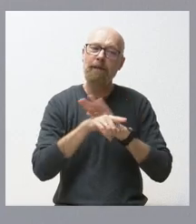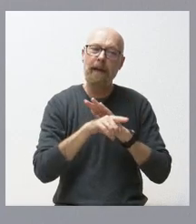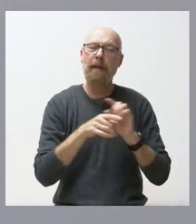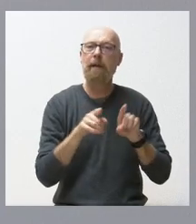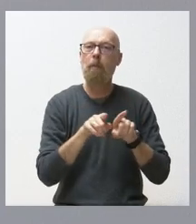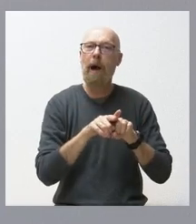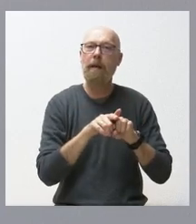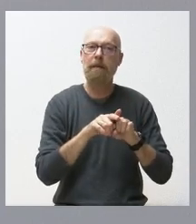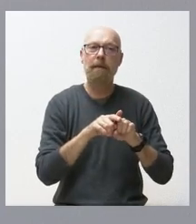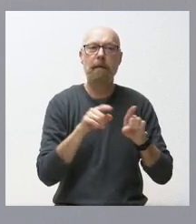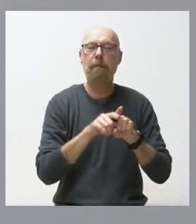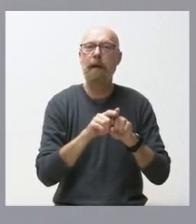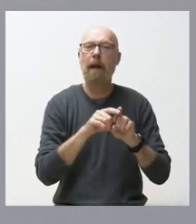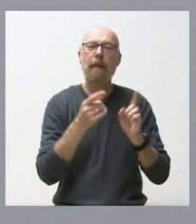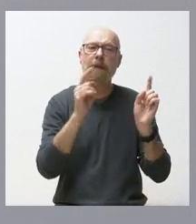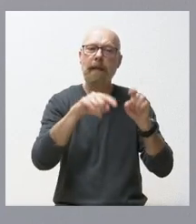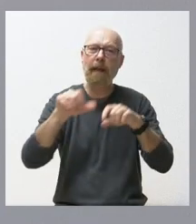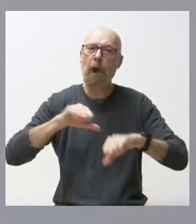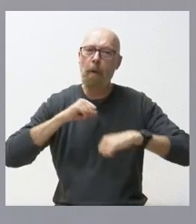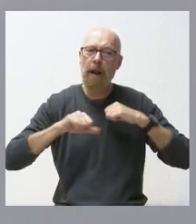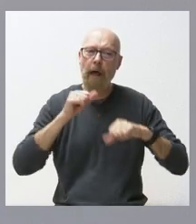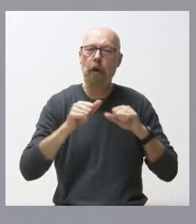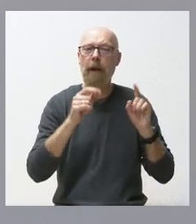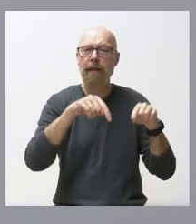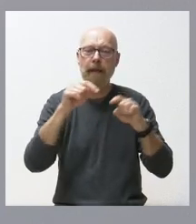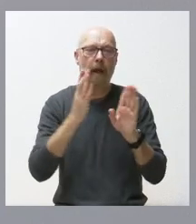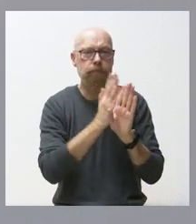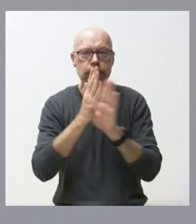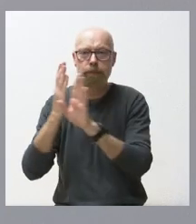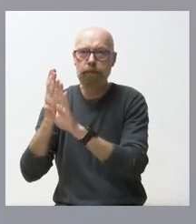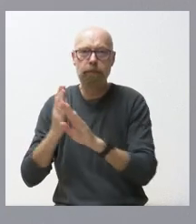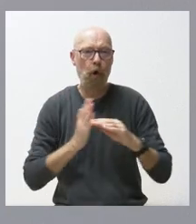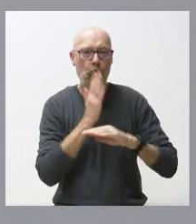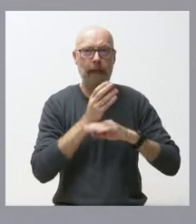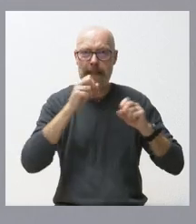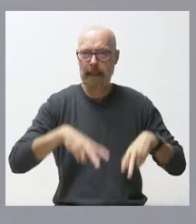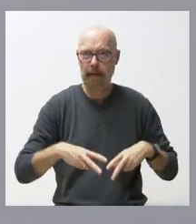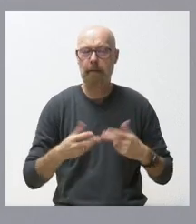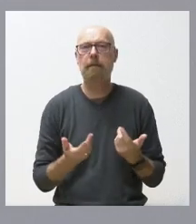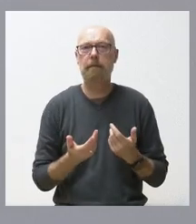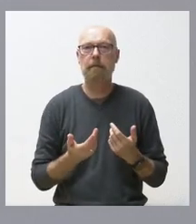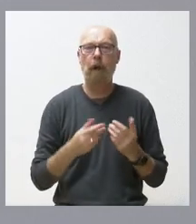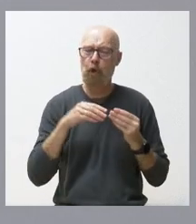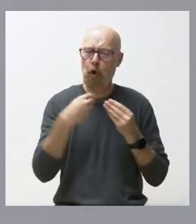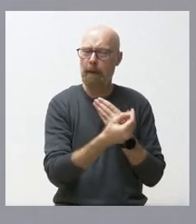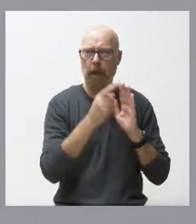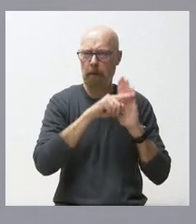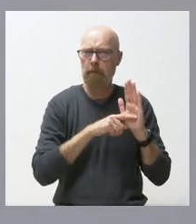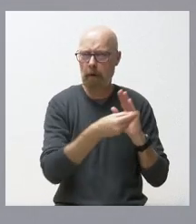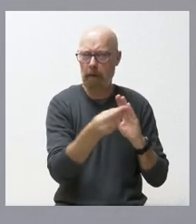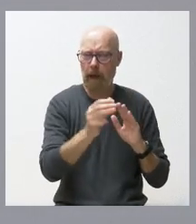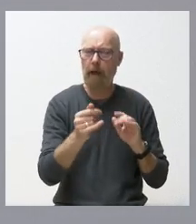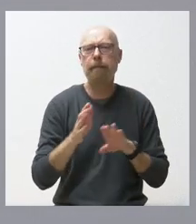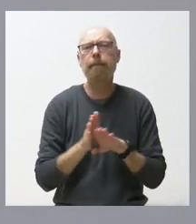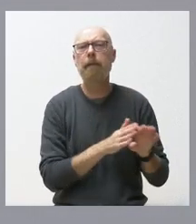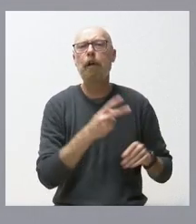cancelaciones programadas y maximizar el rendimiento de los quirófanos. Tienen ustedes toda la documentación, como les he dicho. 219.000